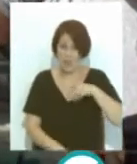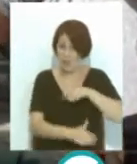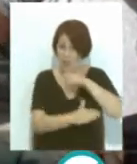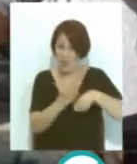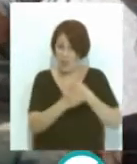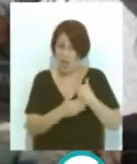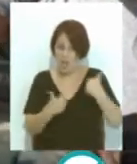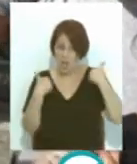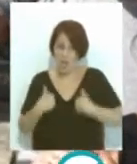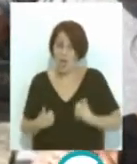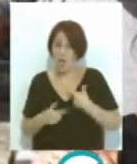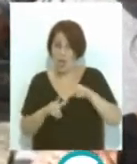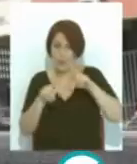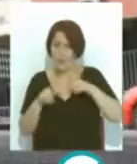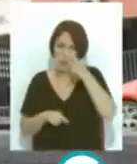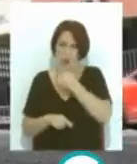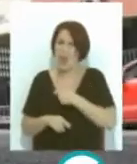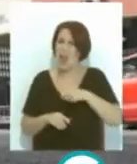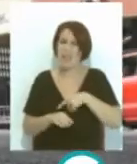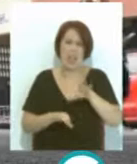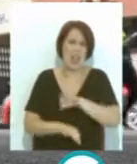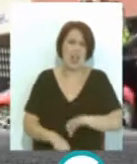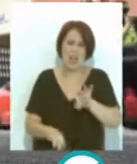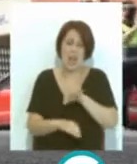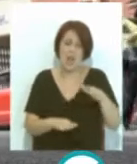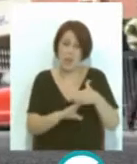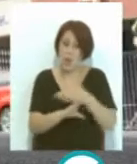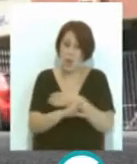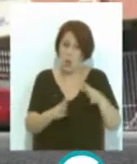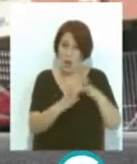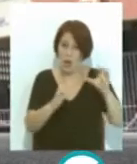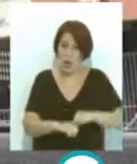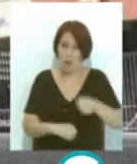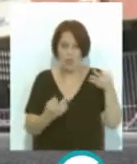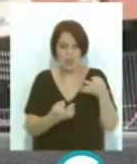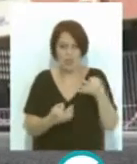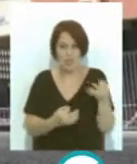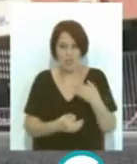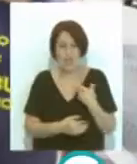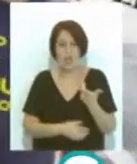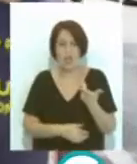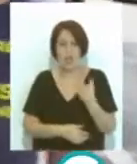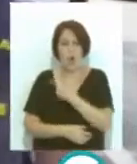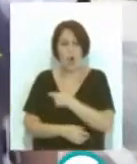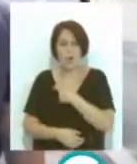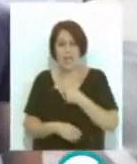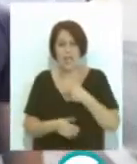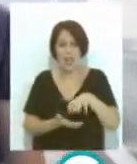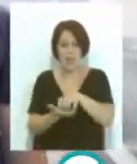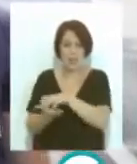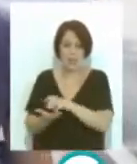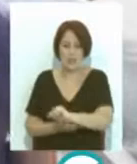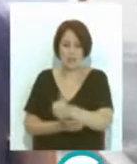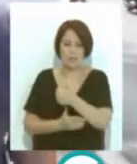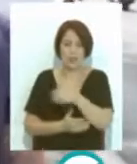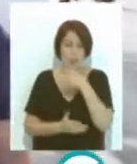no son los representantes de los trabajadores de Airbus Puerto Real ese acuerdo o ese preacuerdo que tiene hay que ratificarlo en el comité interempresa y